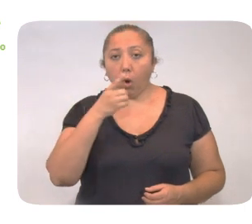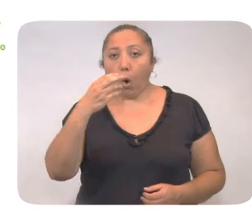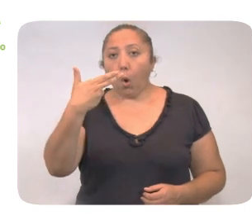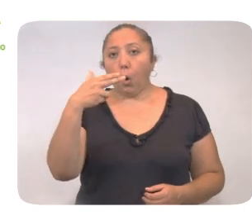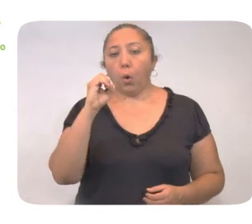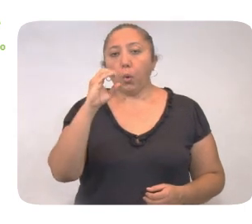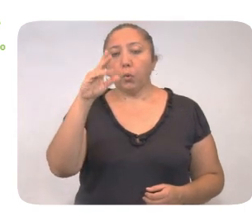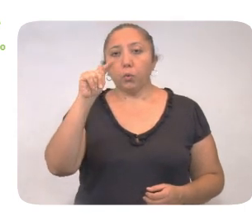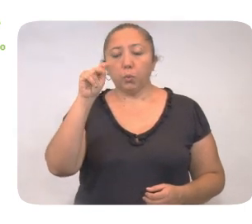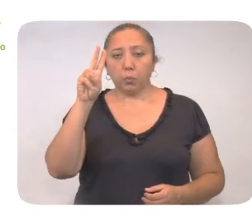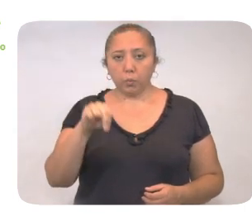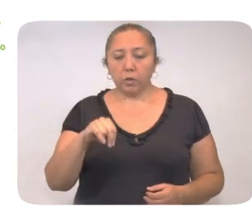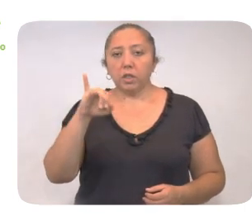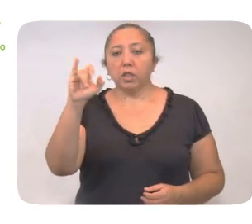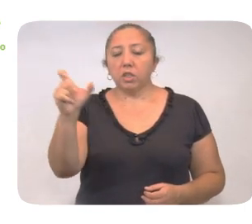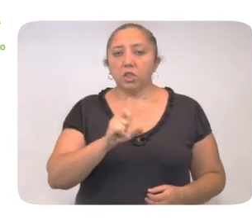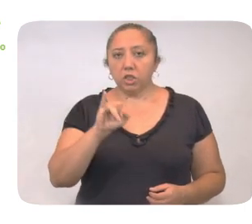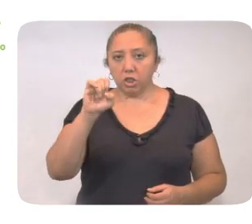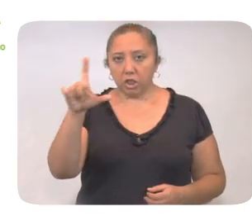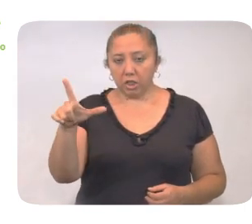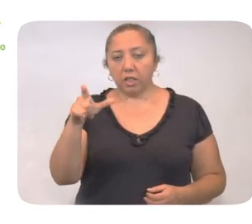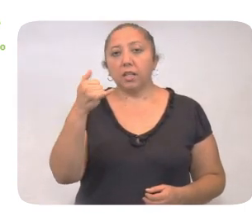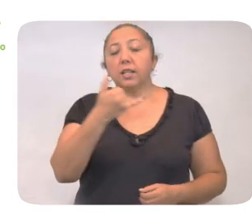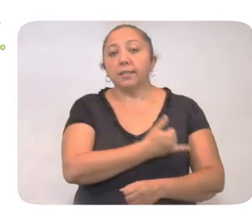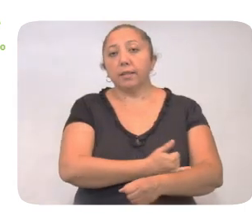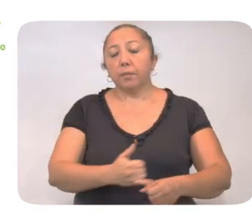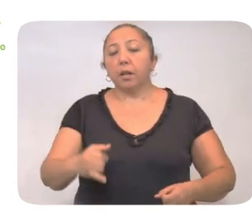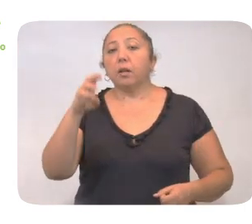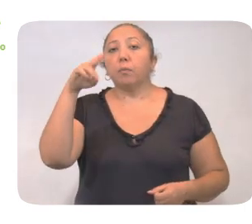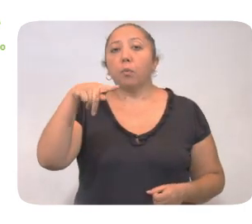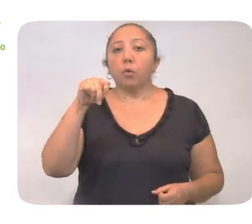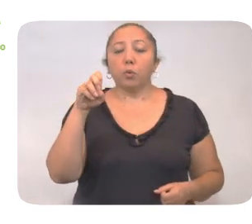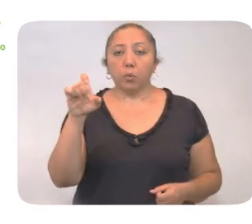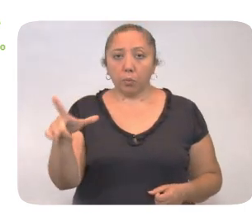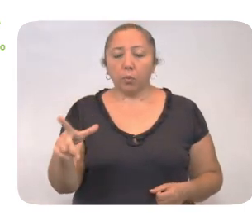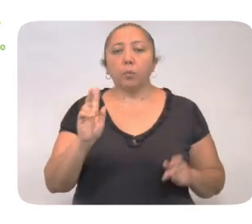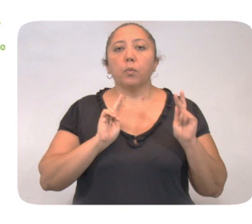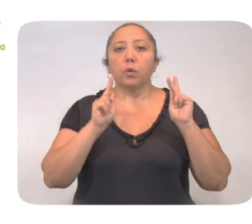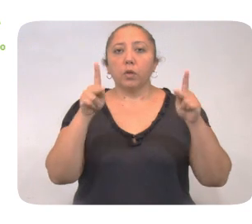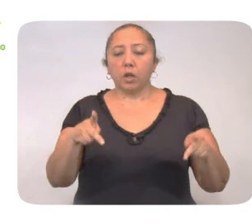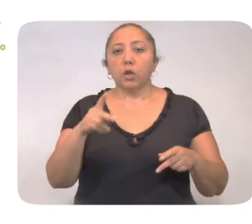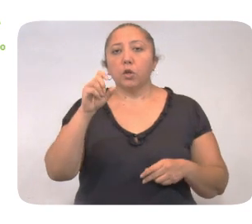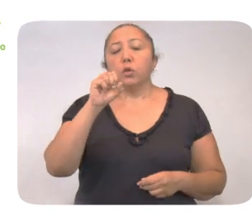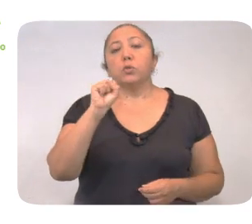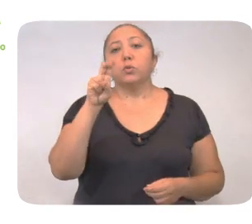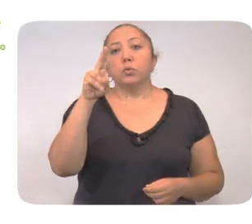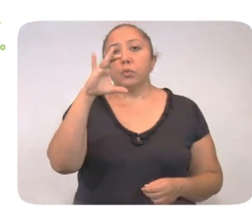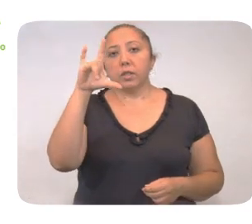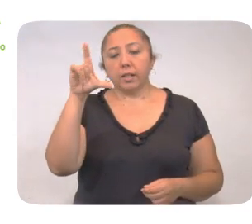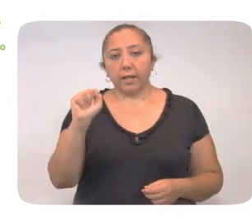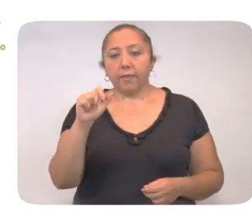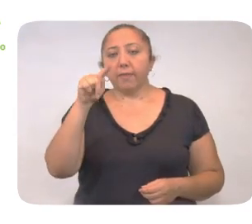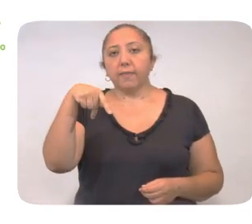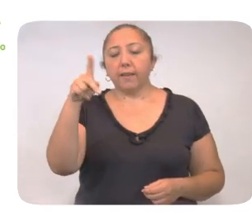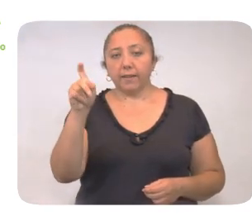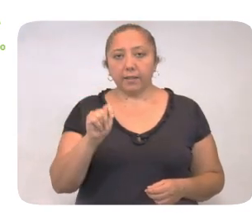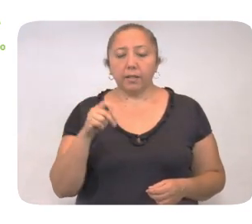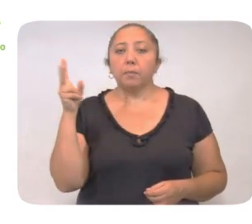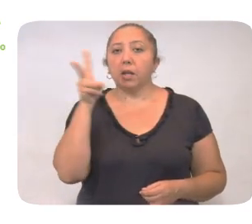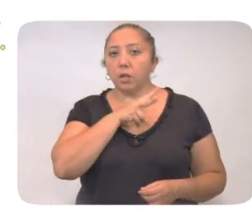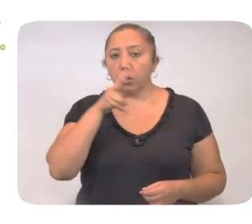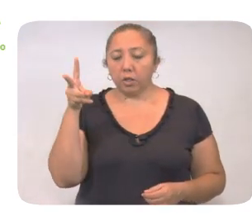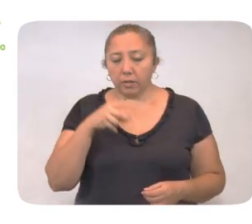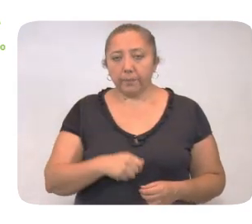Joctún, Ixil, Isamal, Mashcanú, Motul, Progreso, Suquilá, Tequit, Tikul y Valladolid.